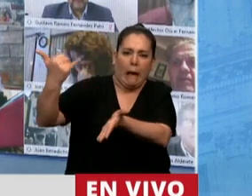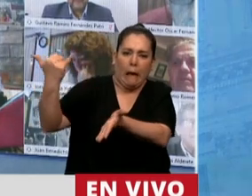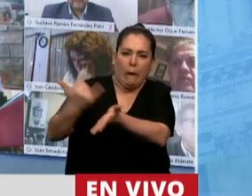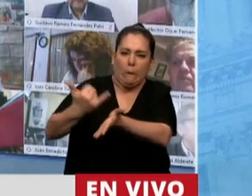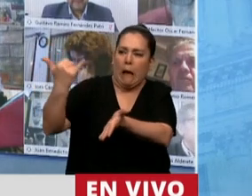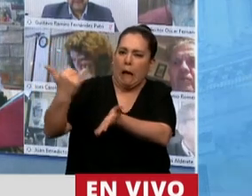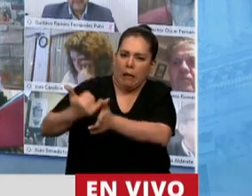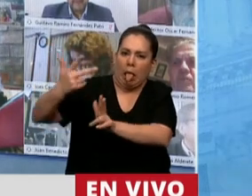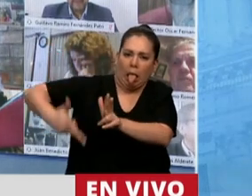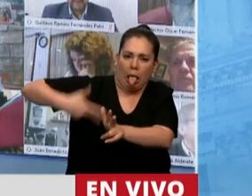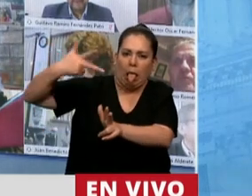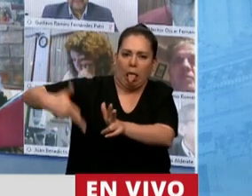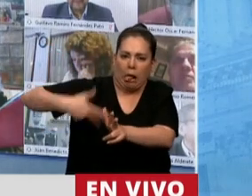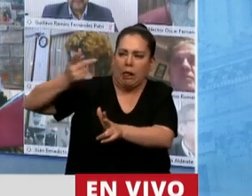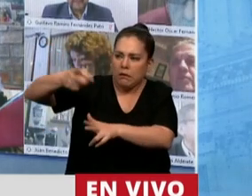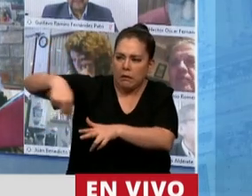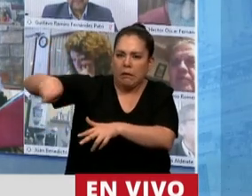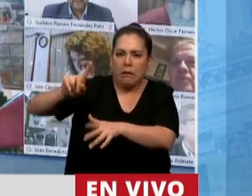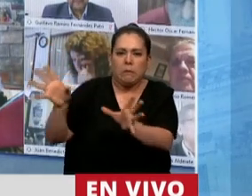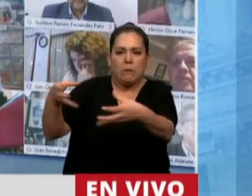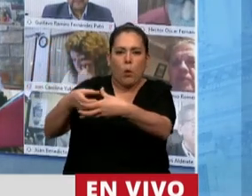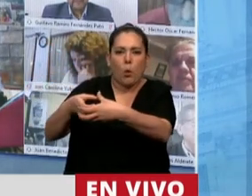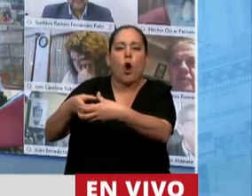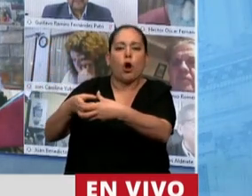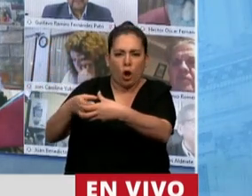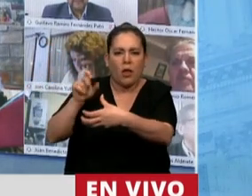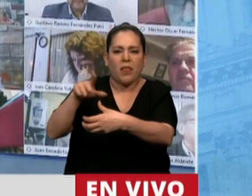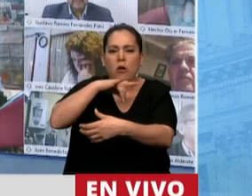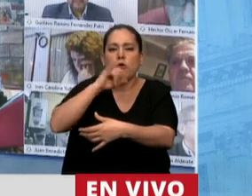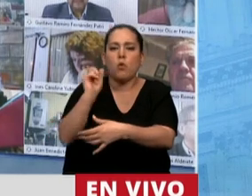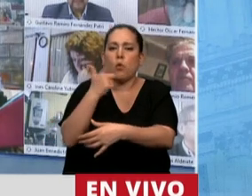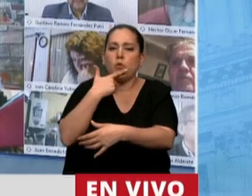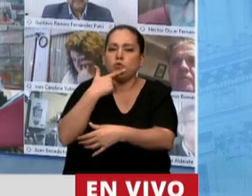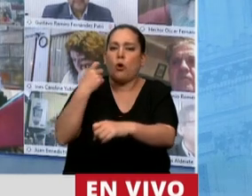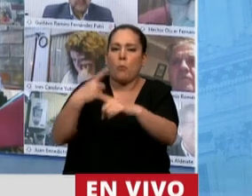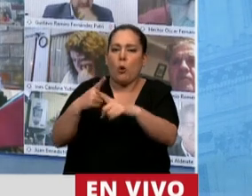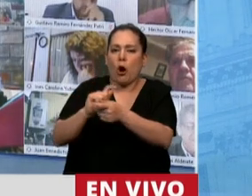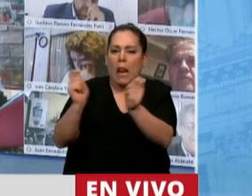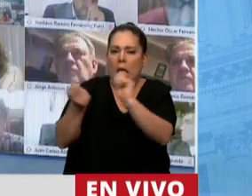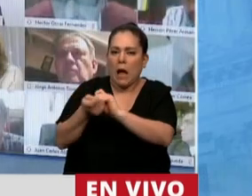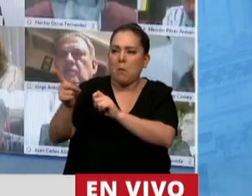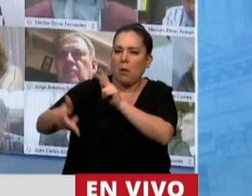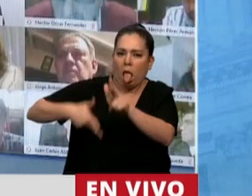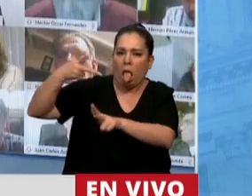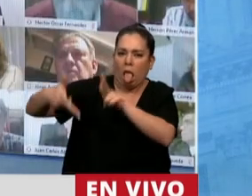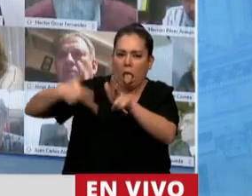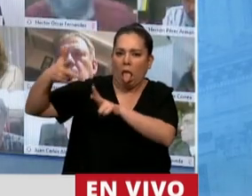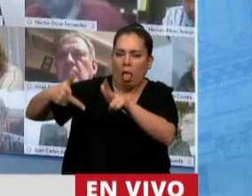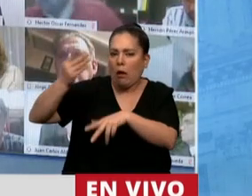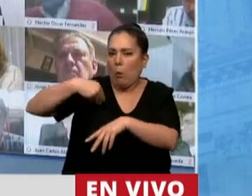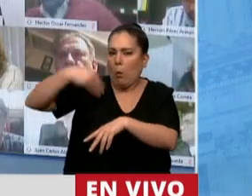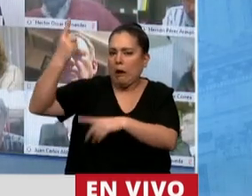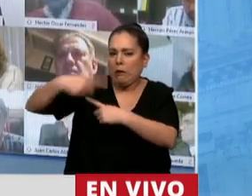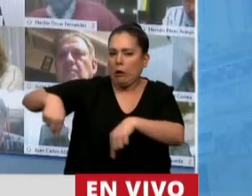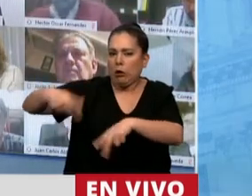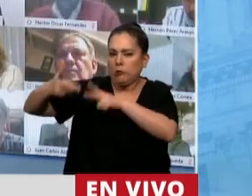por parte de los amigos del bloque de Juntos por el Cambio. Resulta que hablan de República,